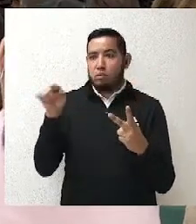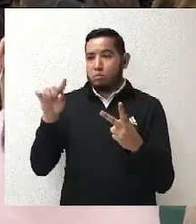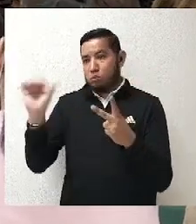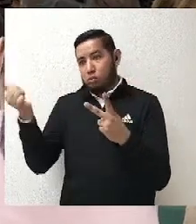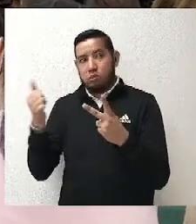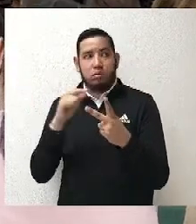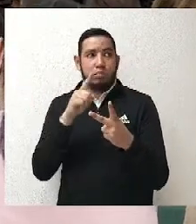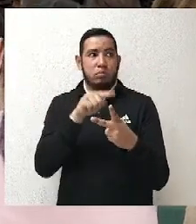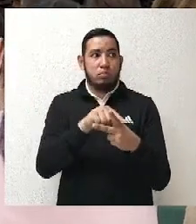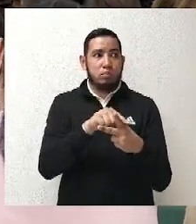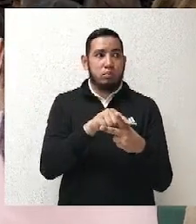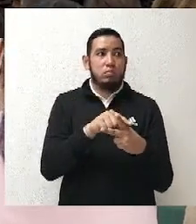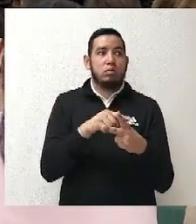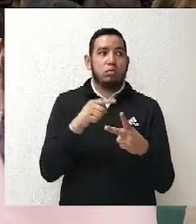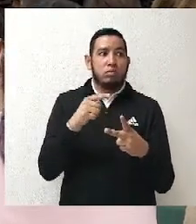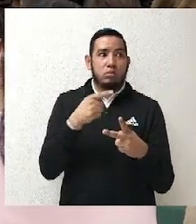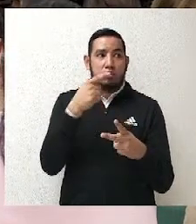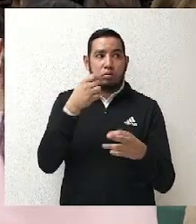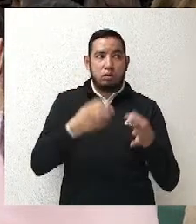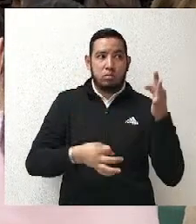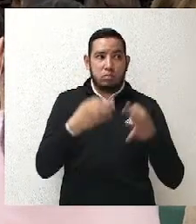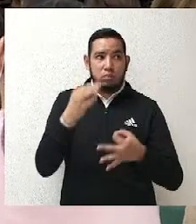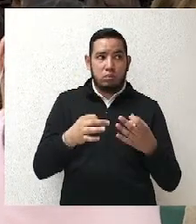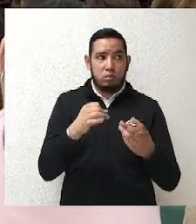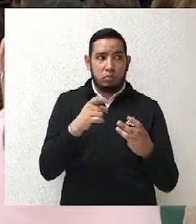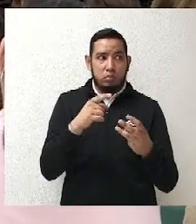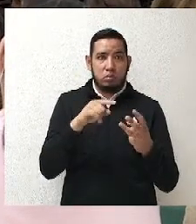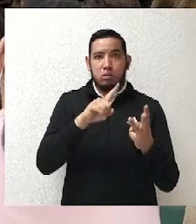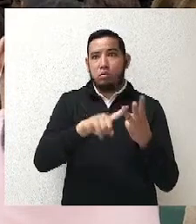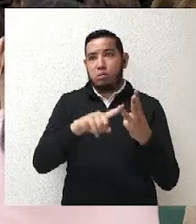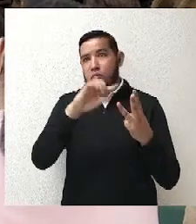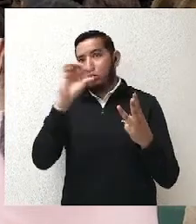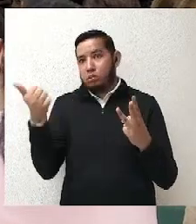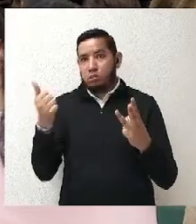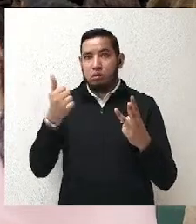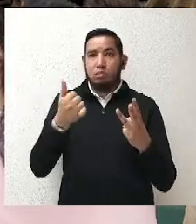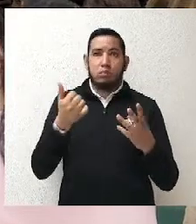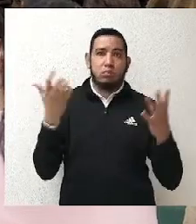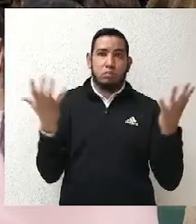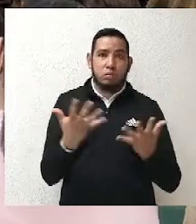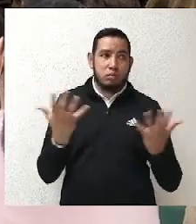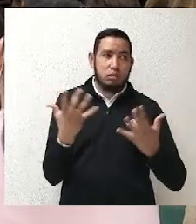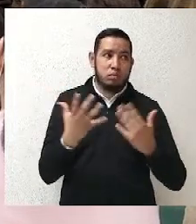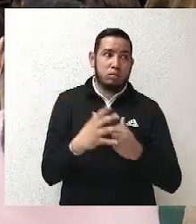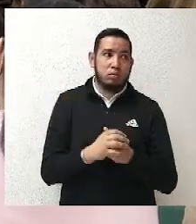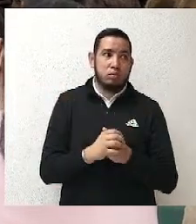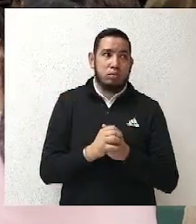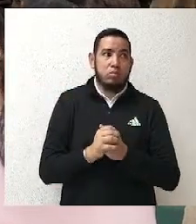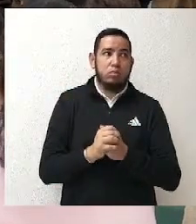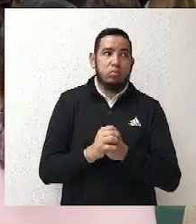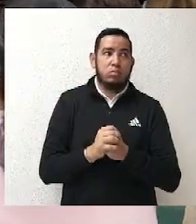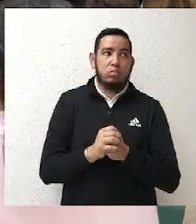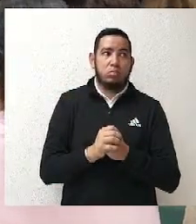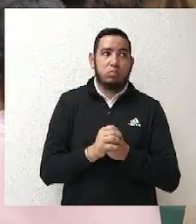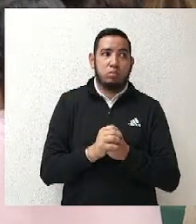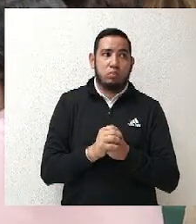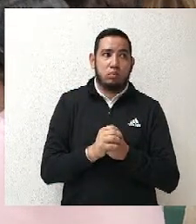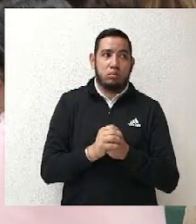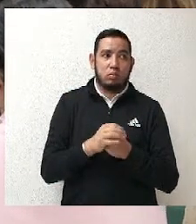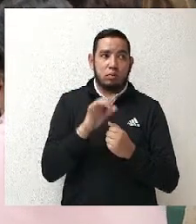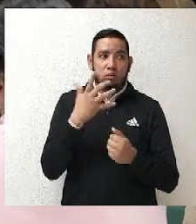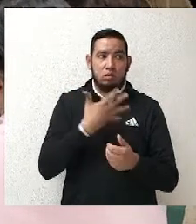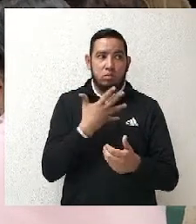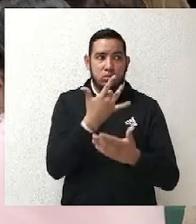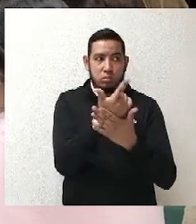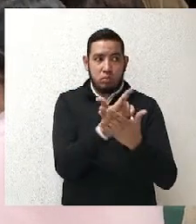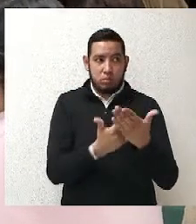la improcedencia y atiendes en plenitud de jurisdicción, lo que tú tienes que analizar es los agravios que hizo valer